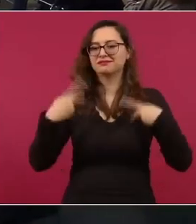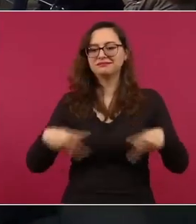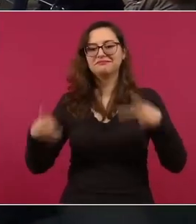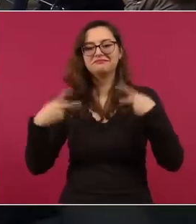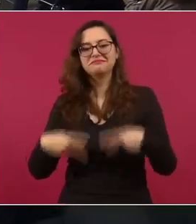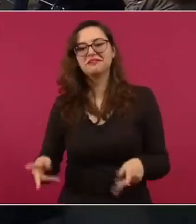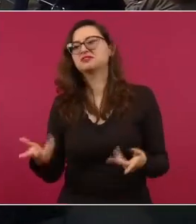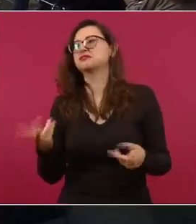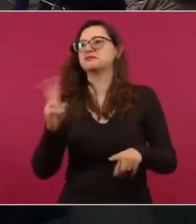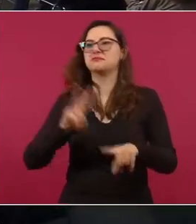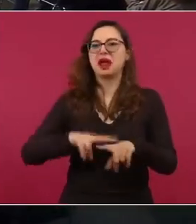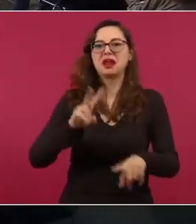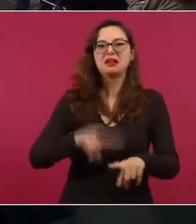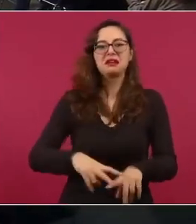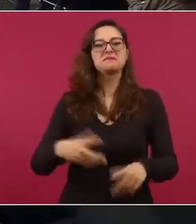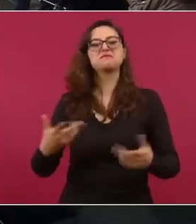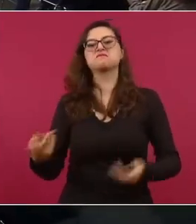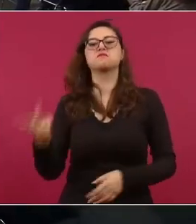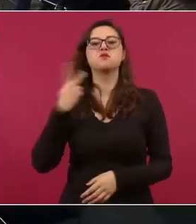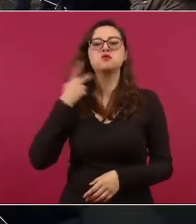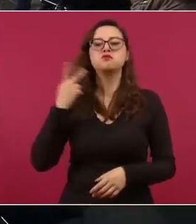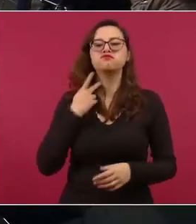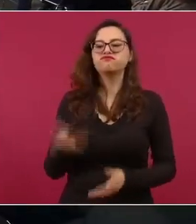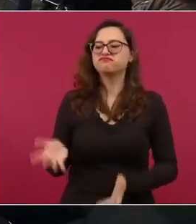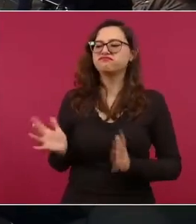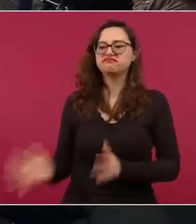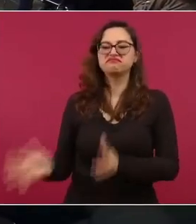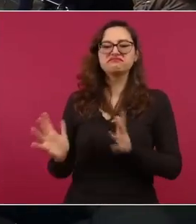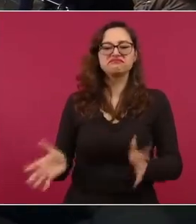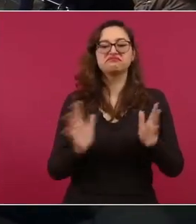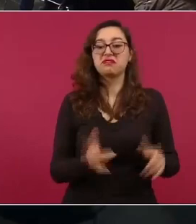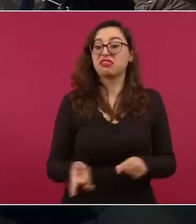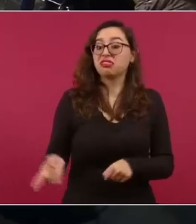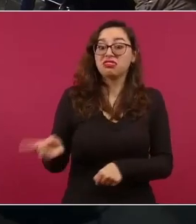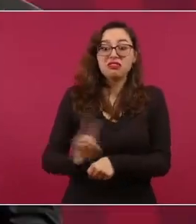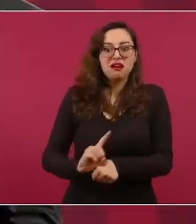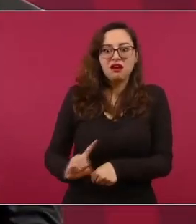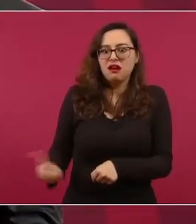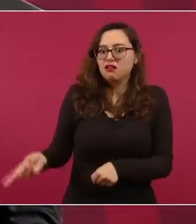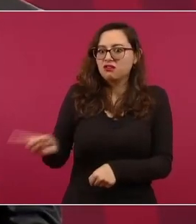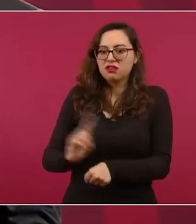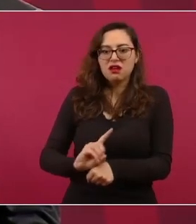en el parque, en todos lados es tema.